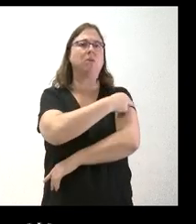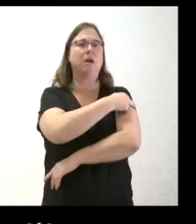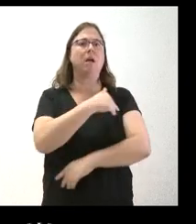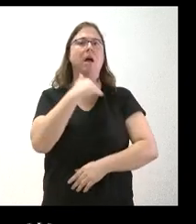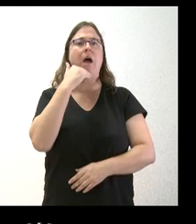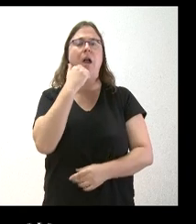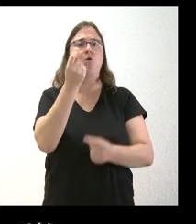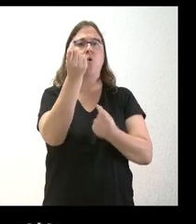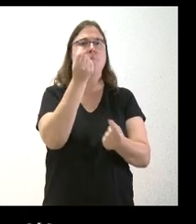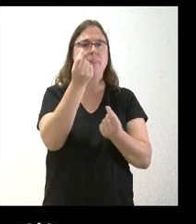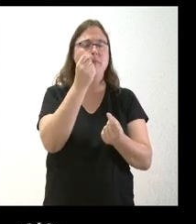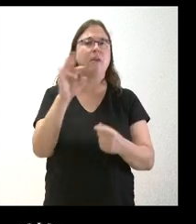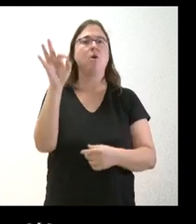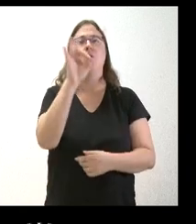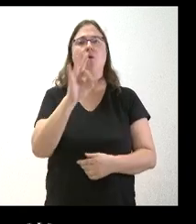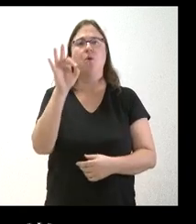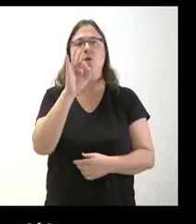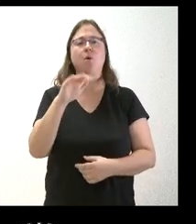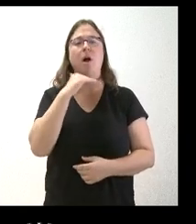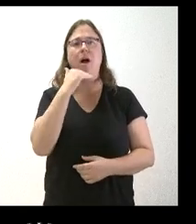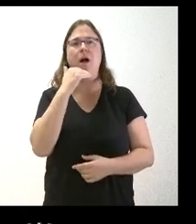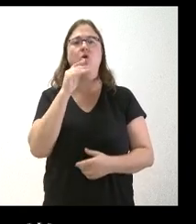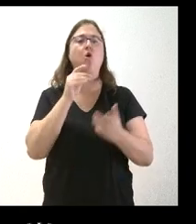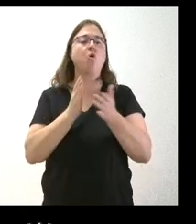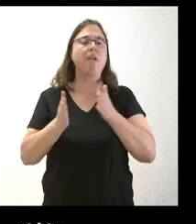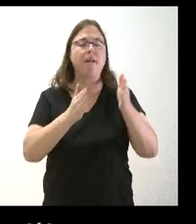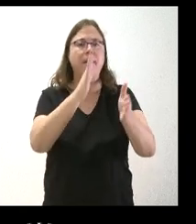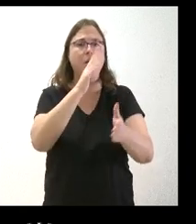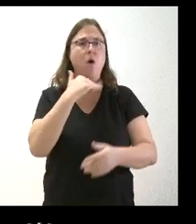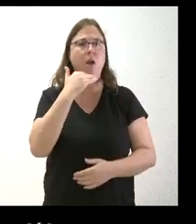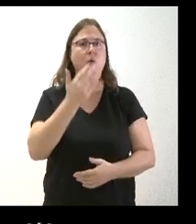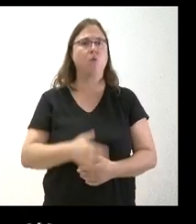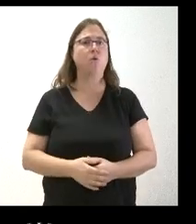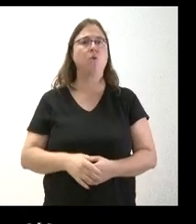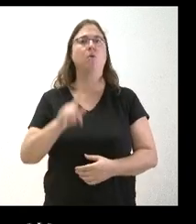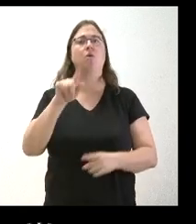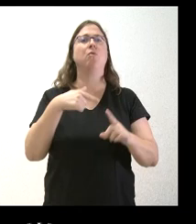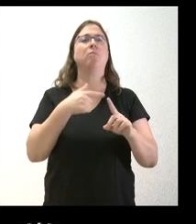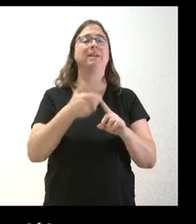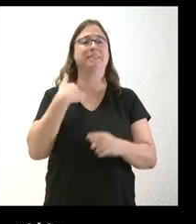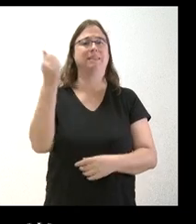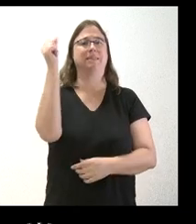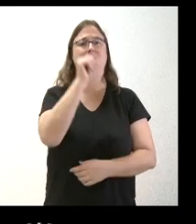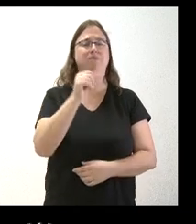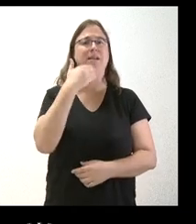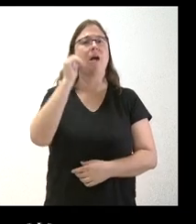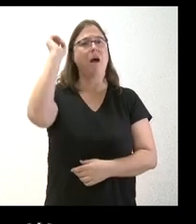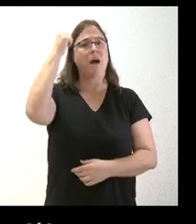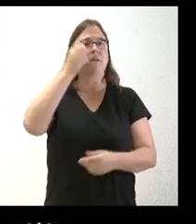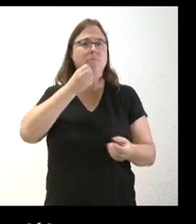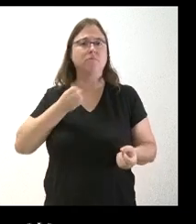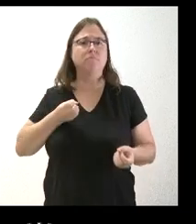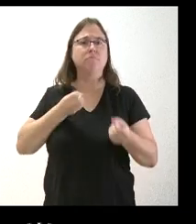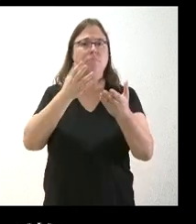medida o se ha realizado alguna actuación en el río. Y también lo preguntamos la semana pasada si Aragón ha trasladado esa